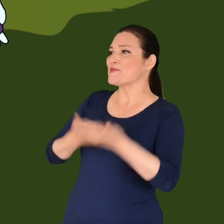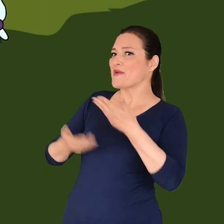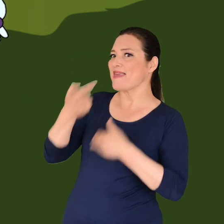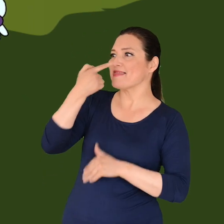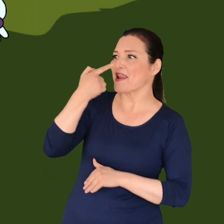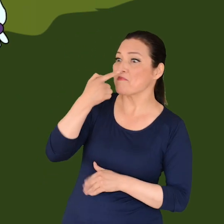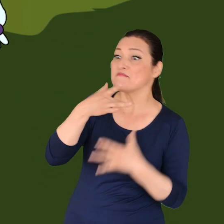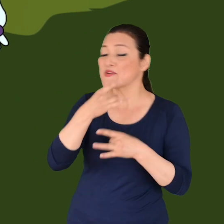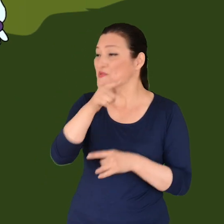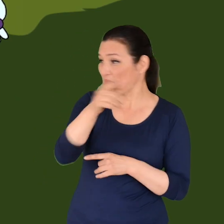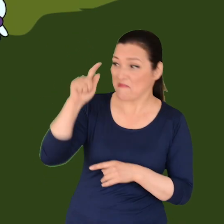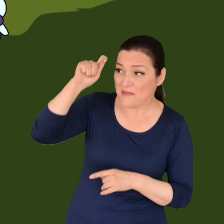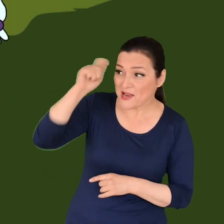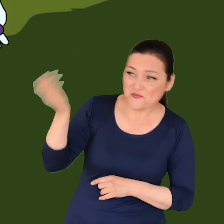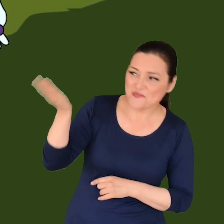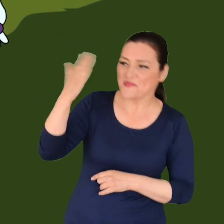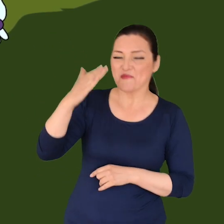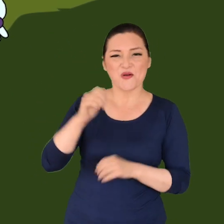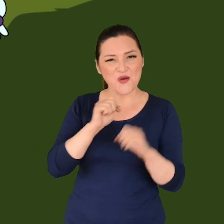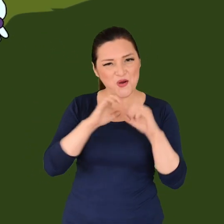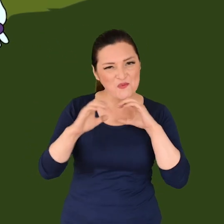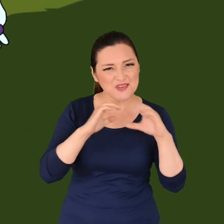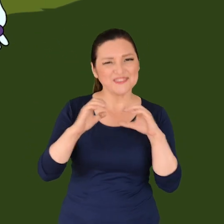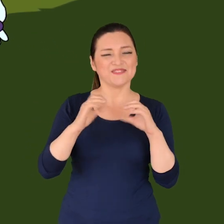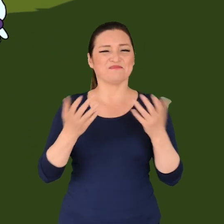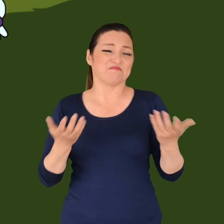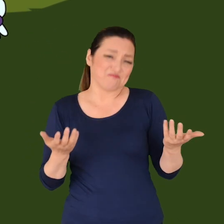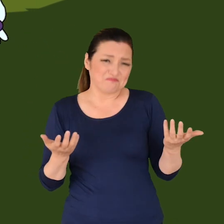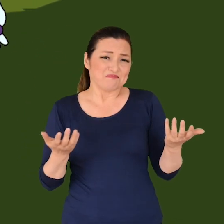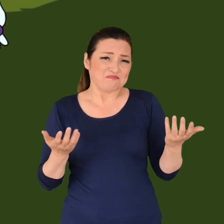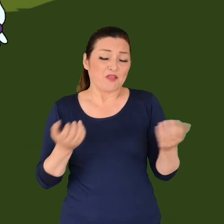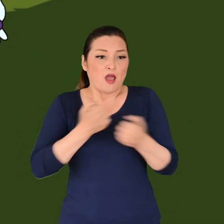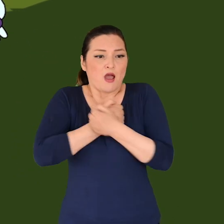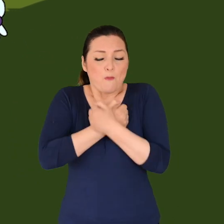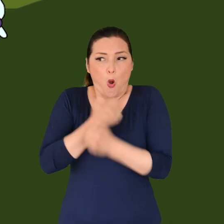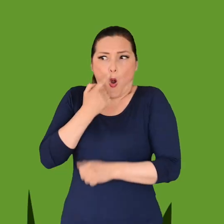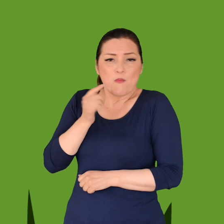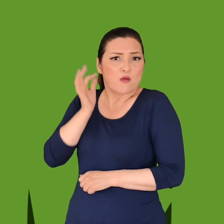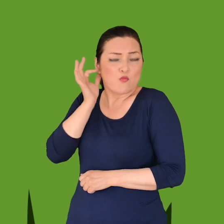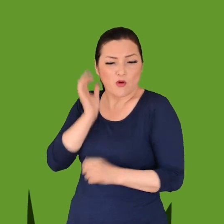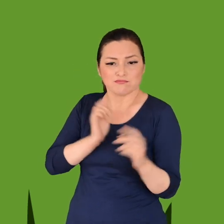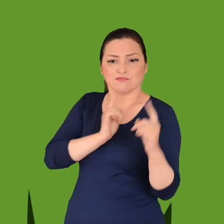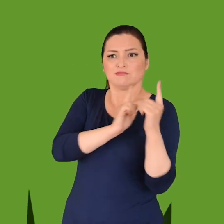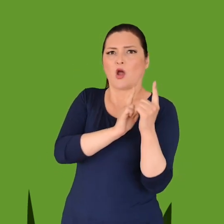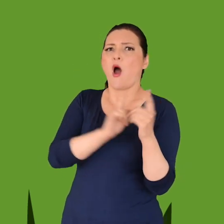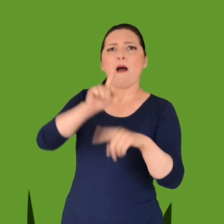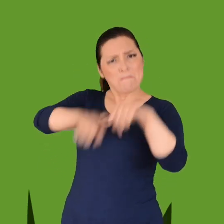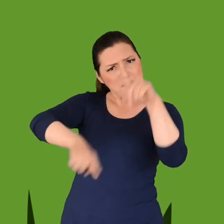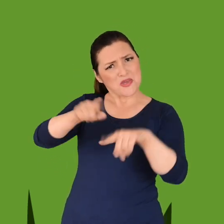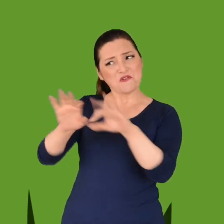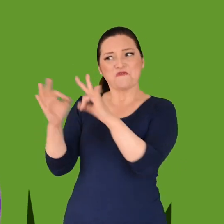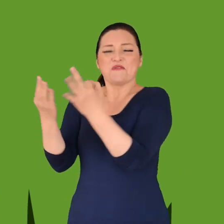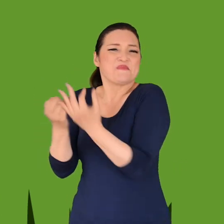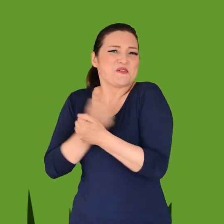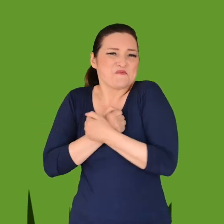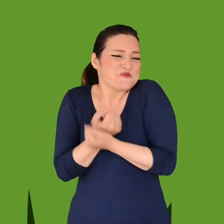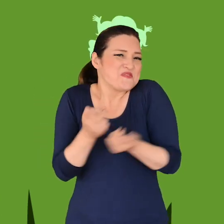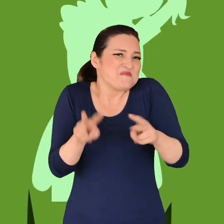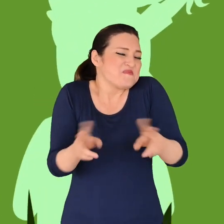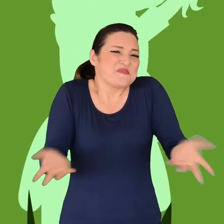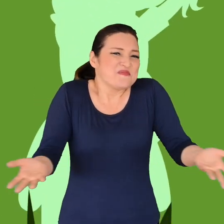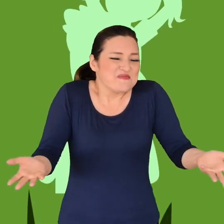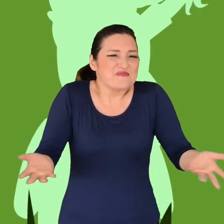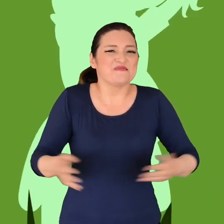Por ejemplo, compartir intereses, pasear, ver películas, conversar. Además, el amor no solo se expresa entre